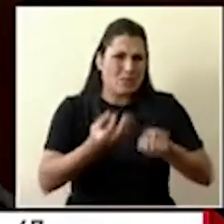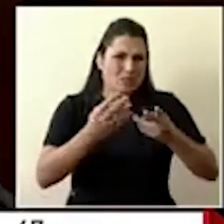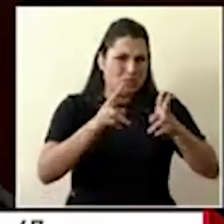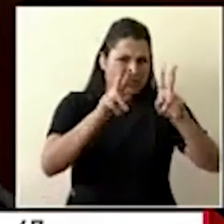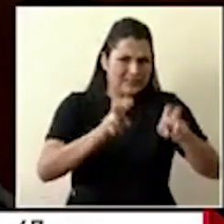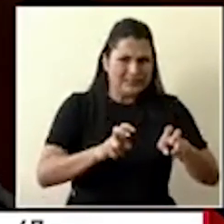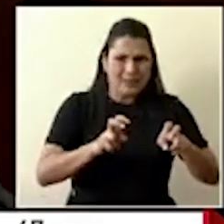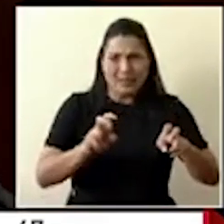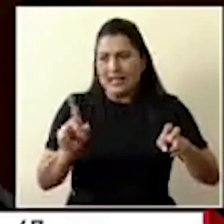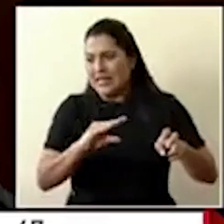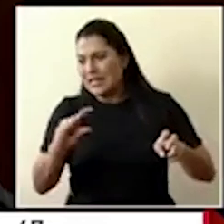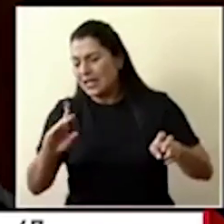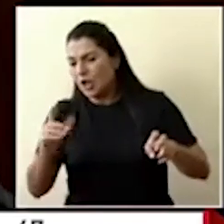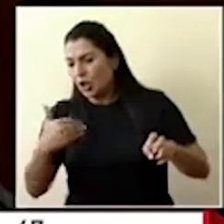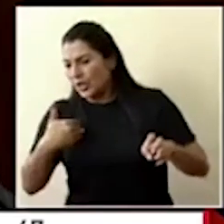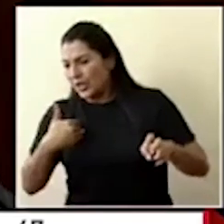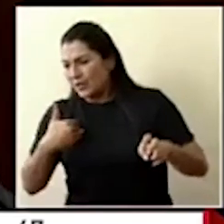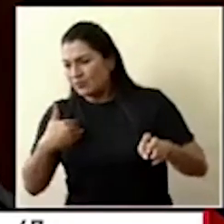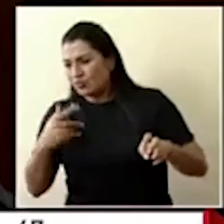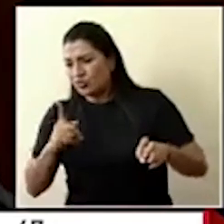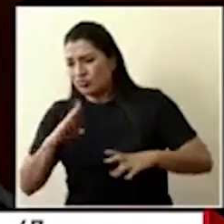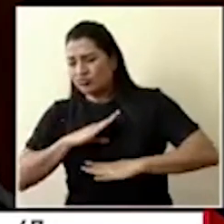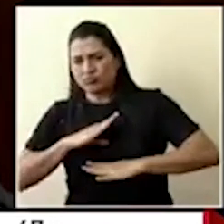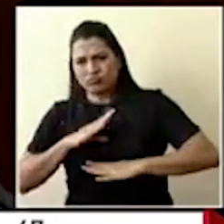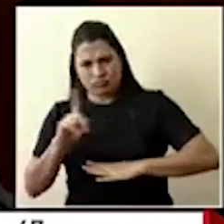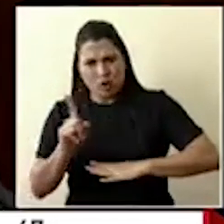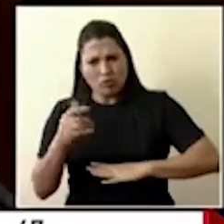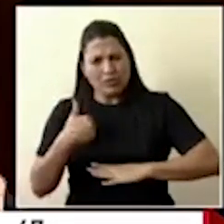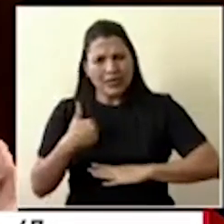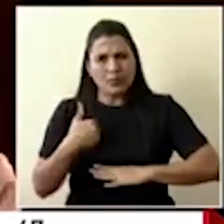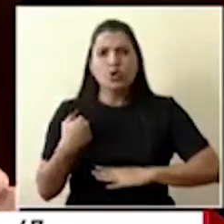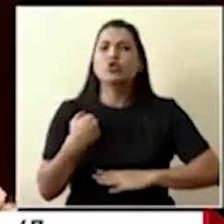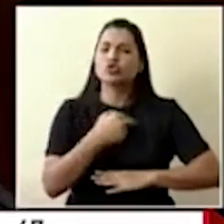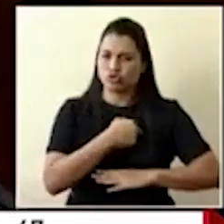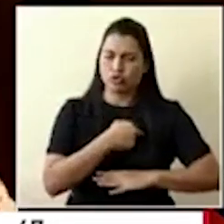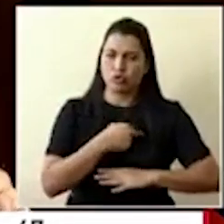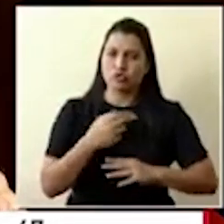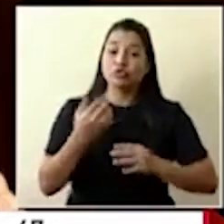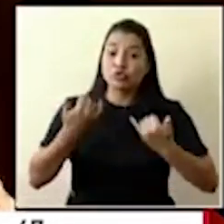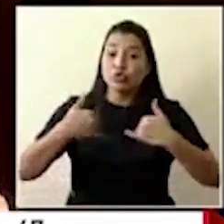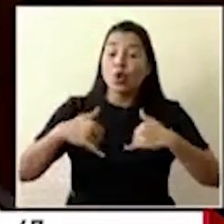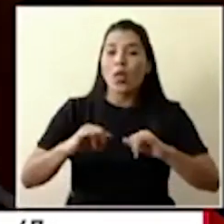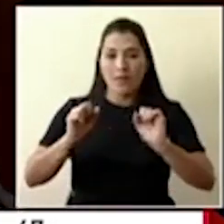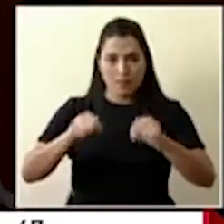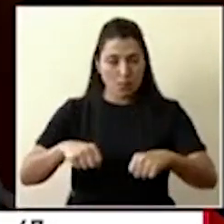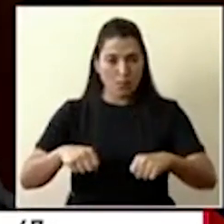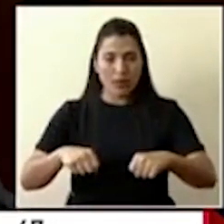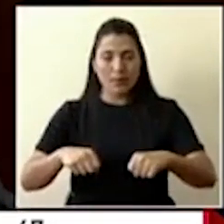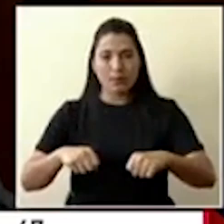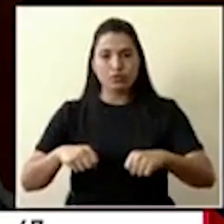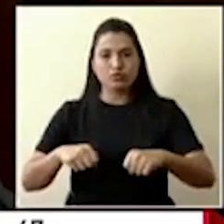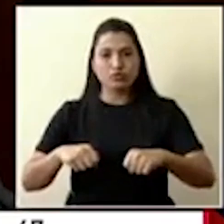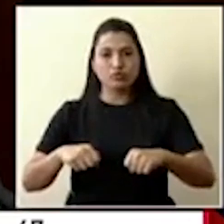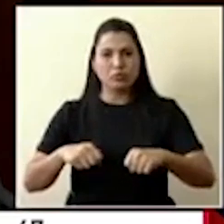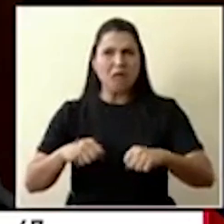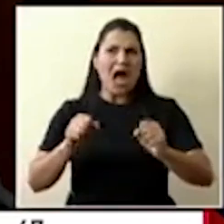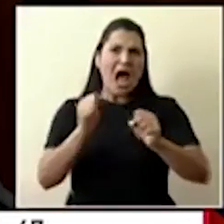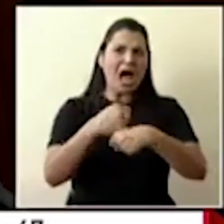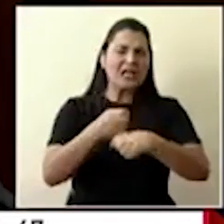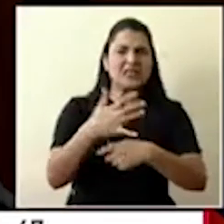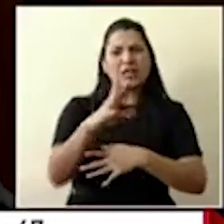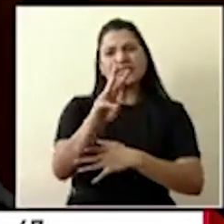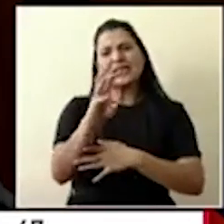cantidad que tenemos disponible e instalada en nuestro país, que ya dijimos que podemos eventualmente, no hemos llegado a esa cuota, superar las 600